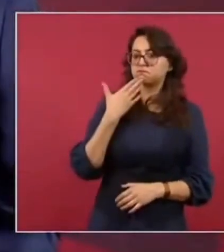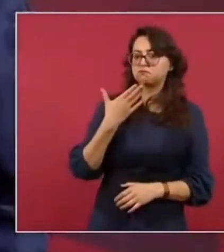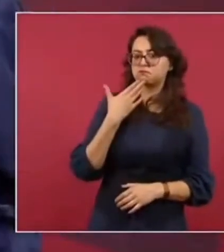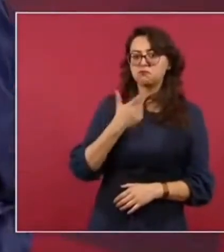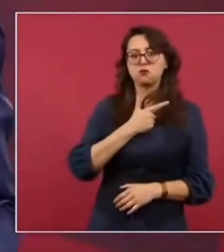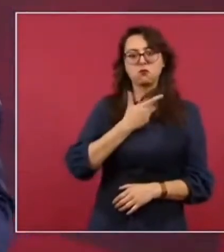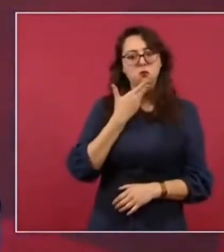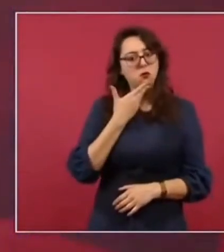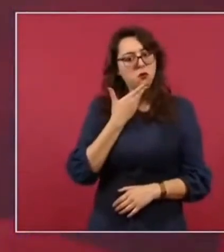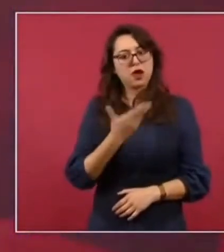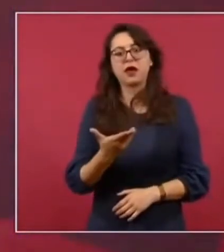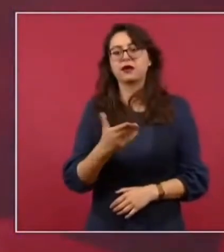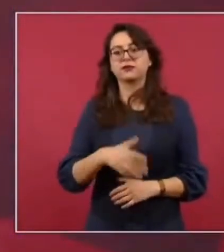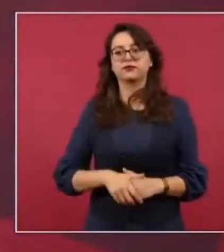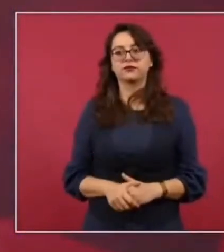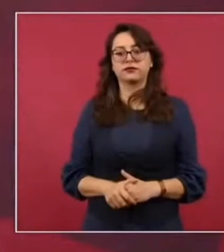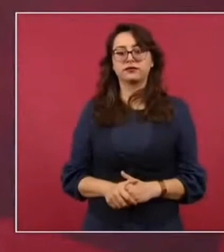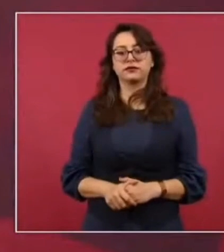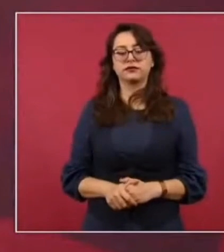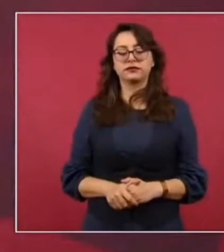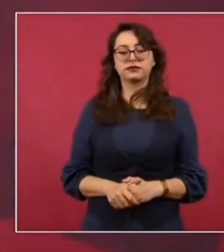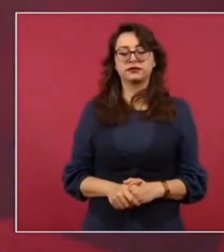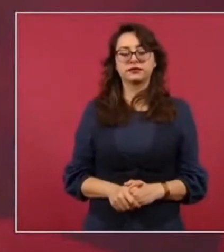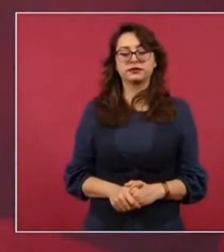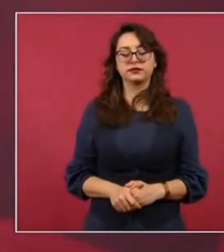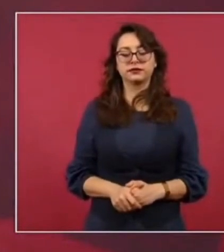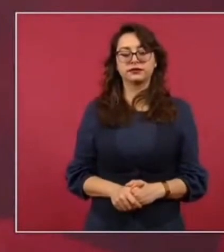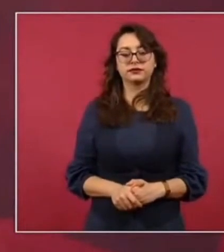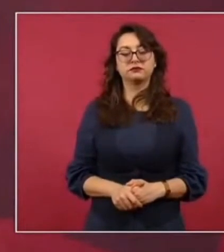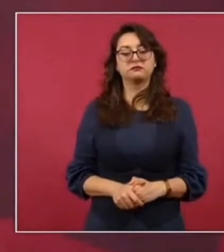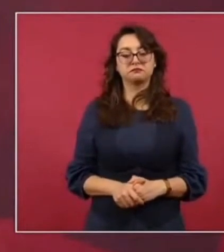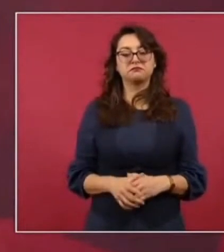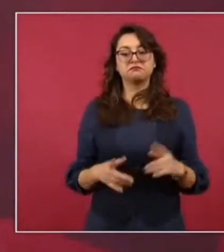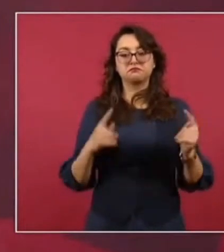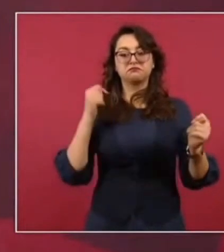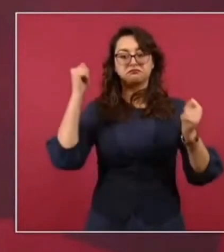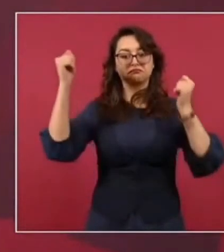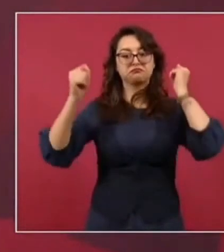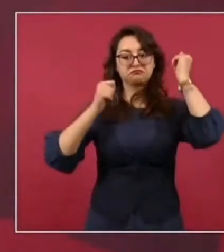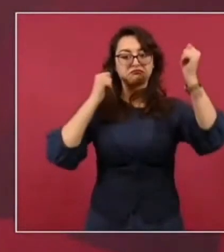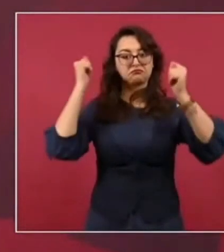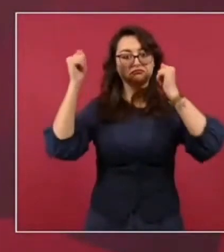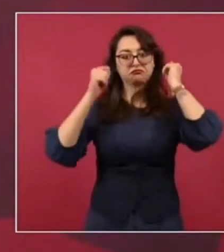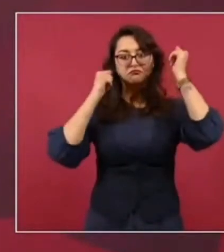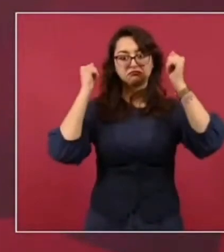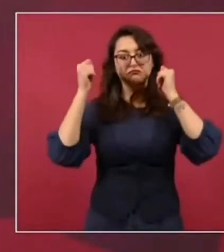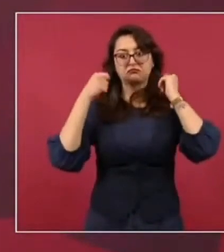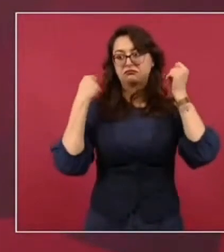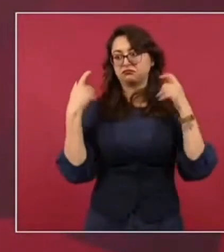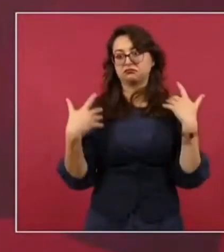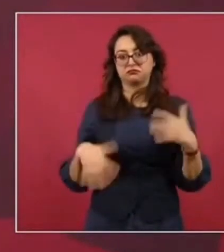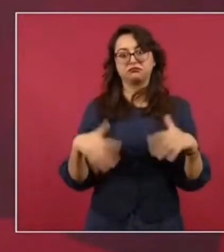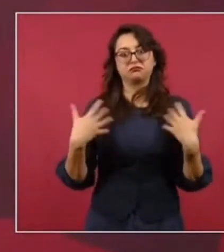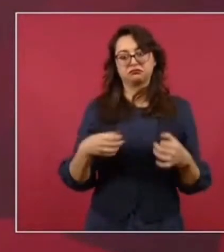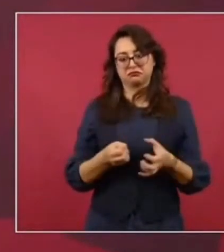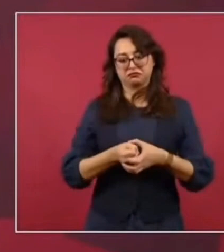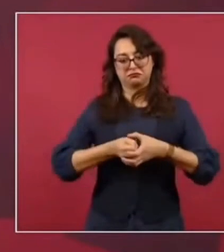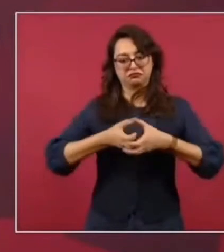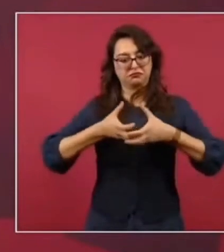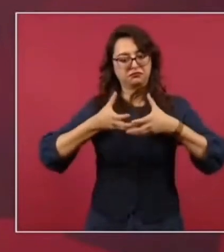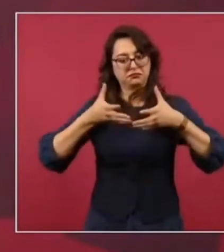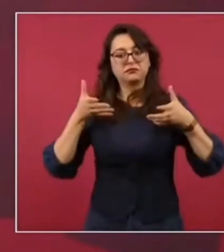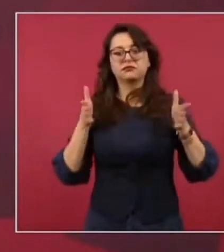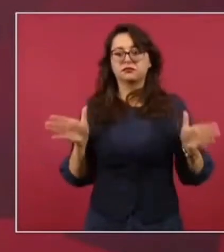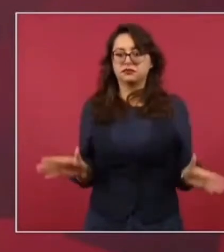muchas posibilidades de crecimiento